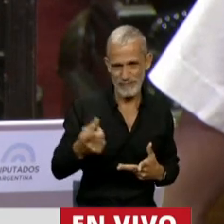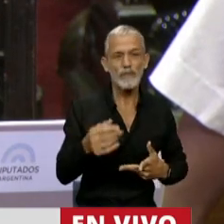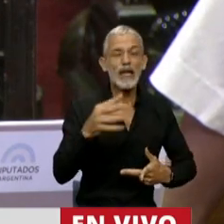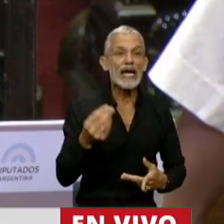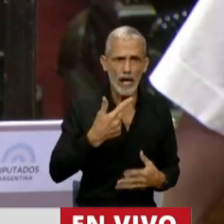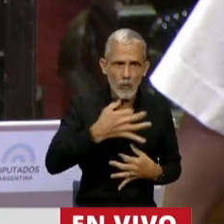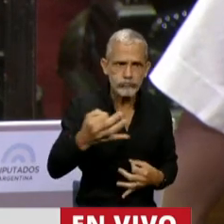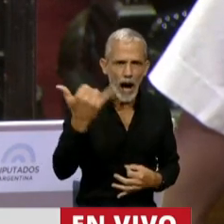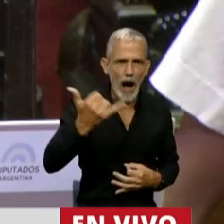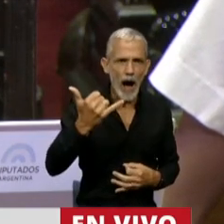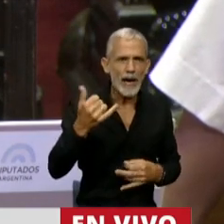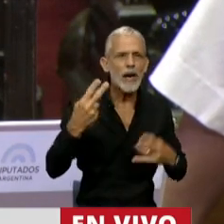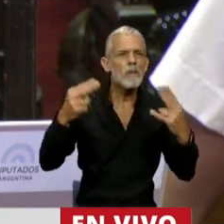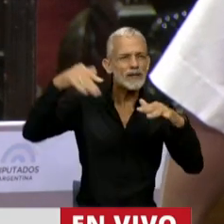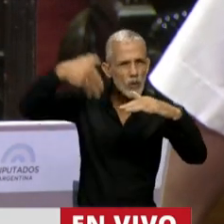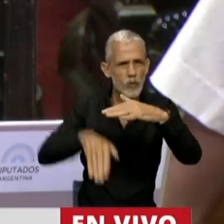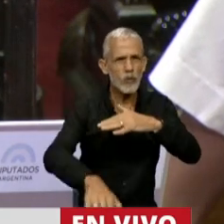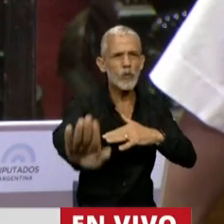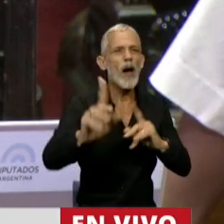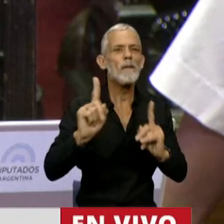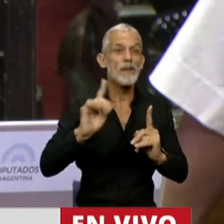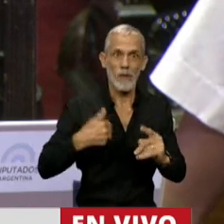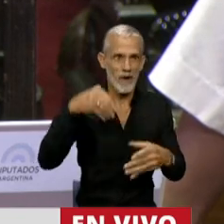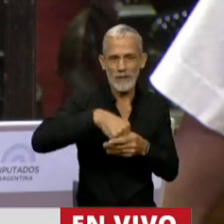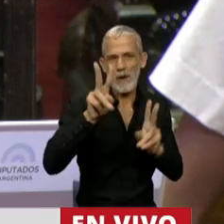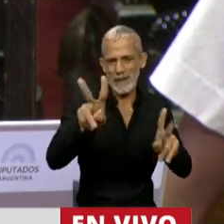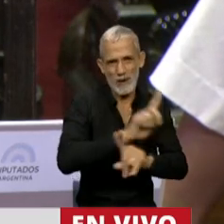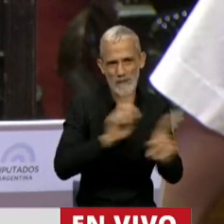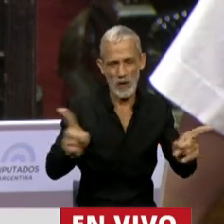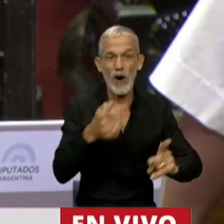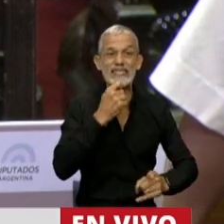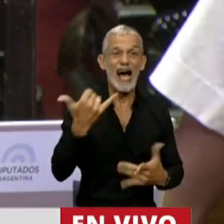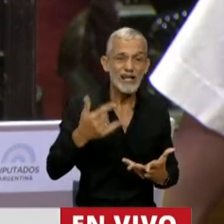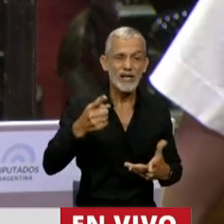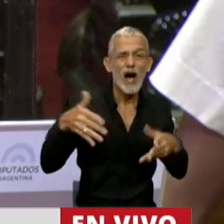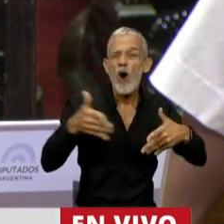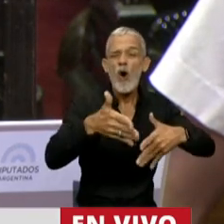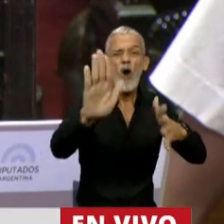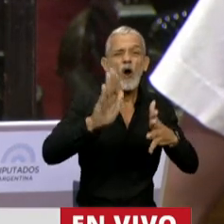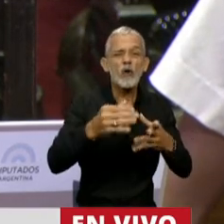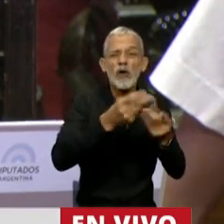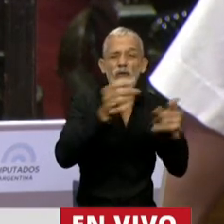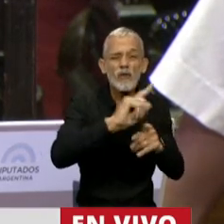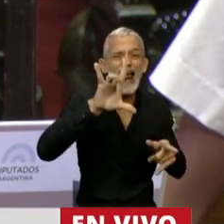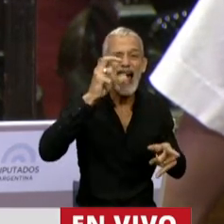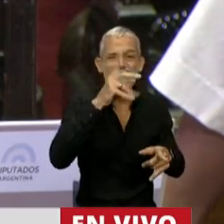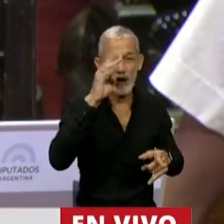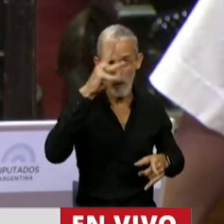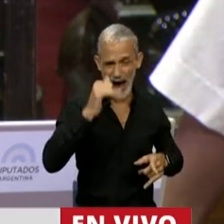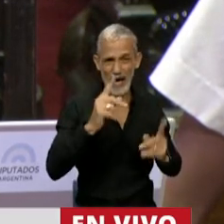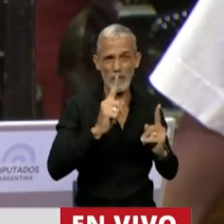que es cierto que tenemos el Paseo del Bajo, porque no votamos peronismo, sino tendríamos una de las rutas inconclusas de Lázaro Báez.